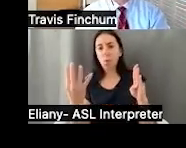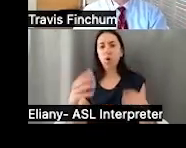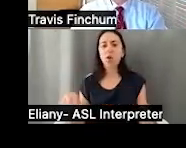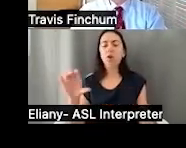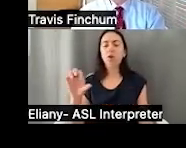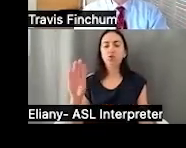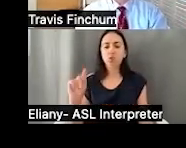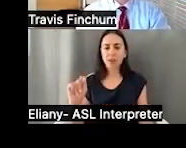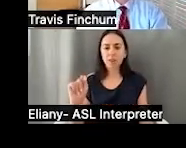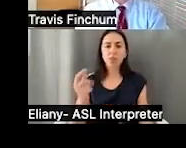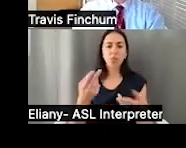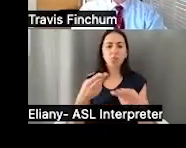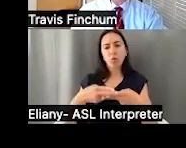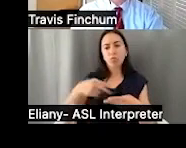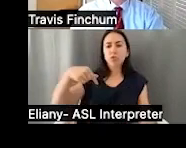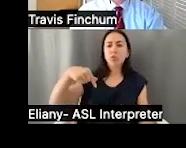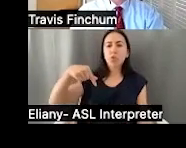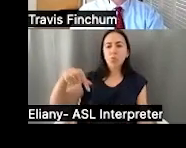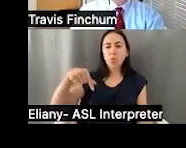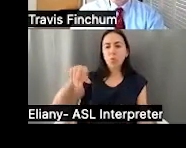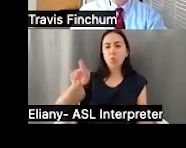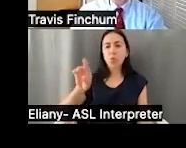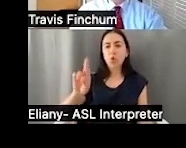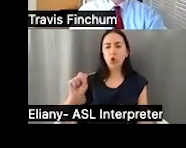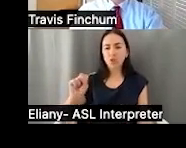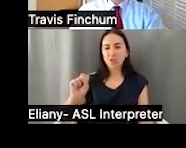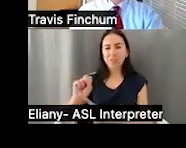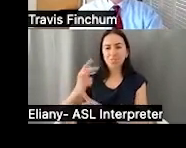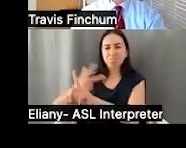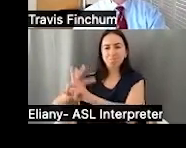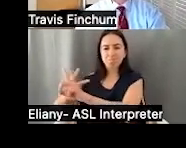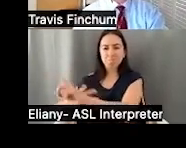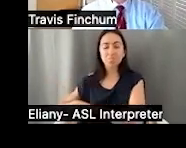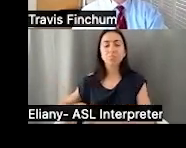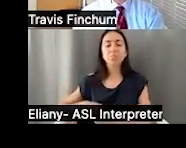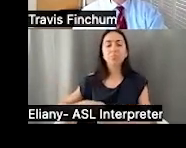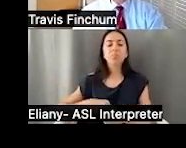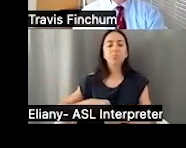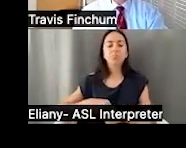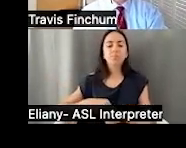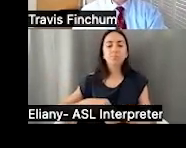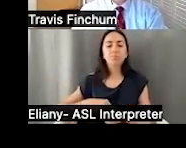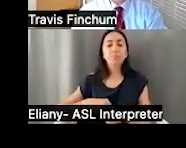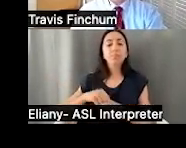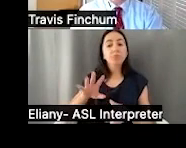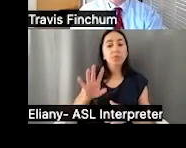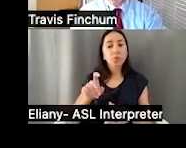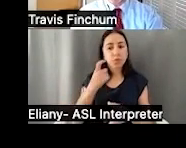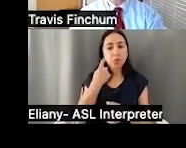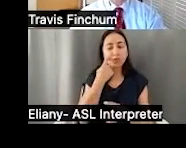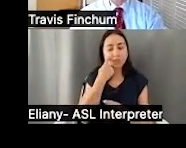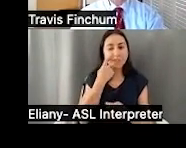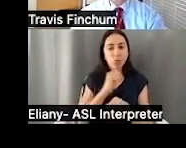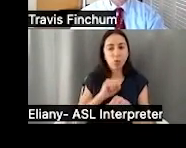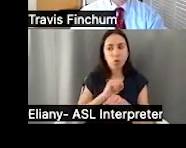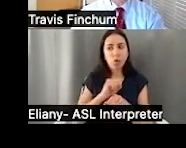hasta cuatro créditos. A veces se llaman quarters, trimestres. Entonces, tienes que